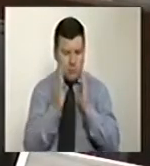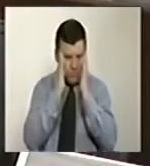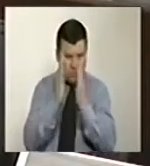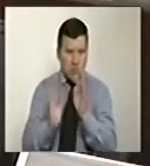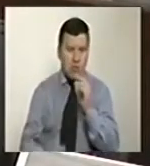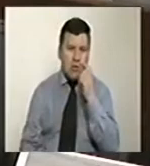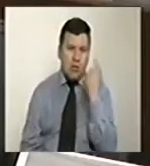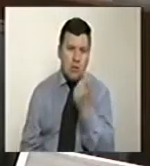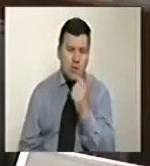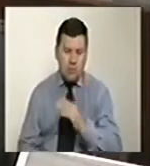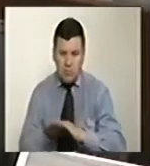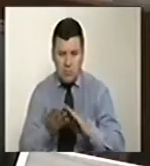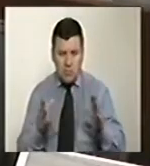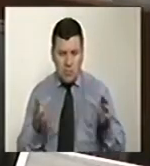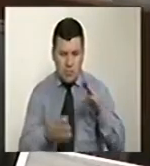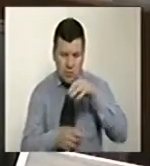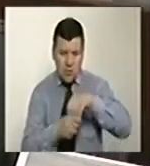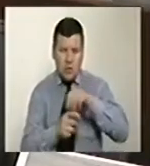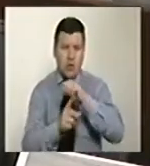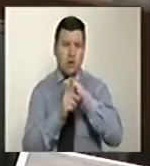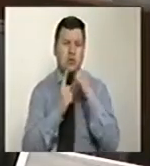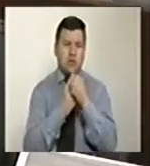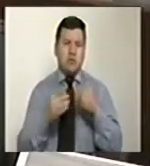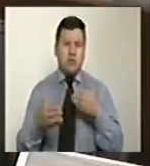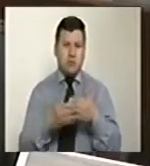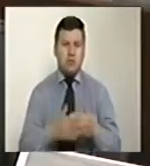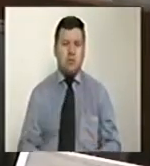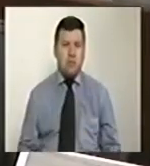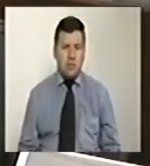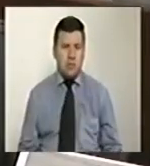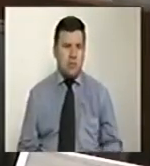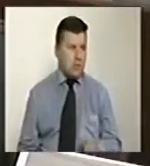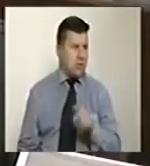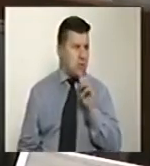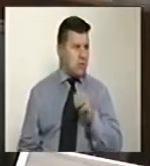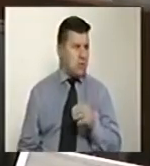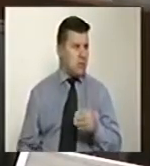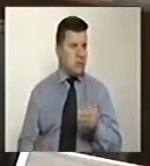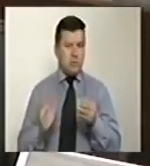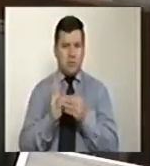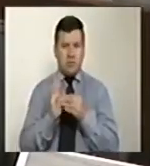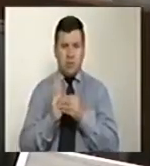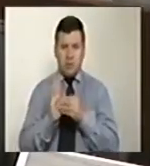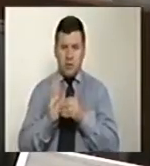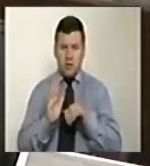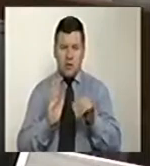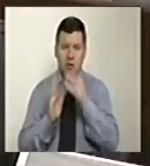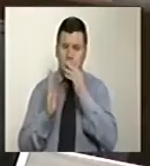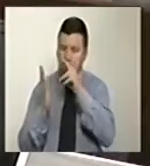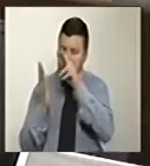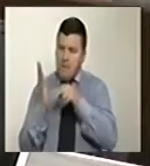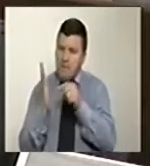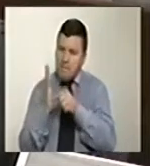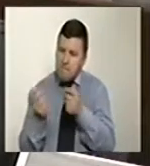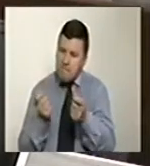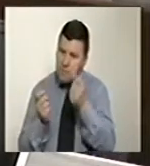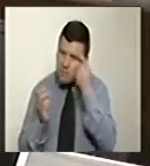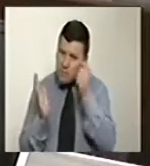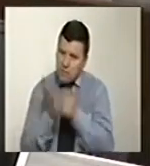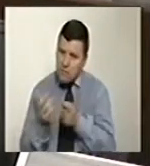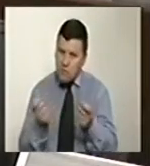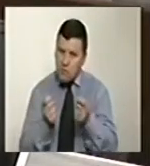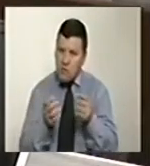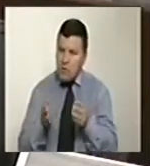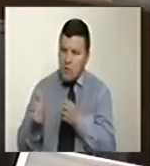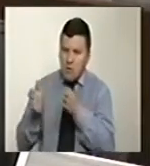en la búsqueda de fortalecer el papel de la mujer en la sociedad, no obstante que ello se constituya en la articulación de medidas y estrategias cuyo